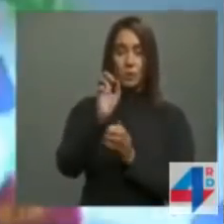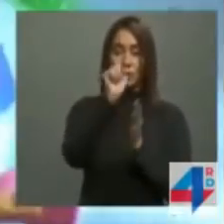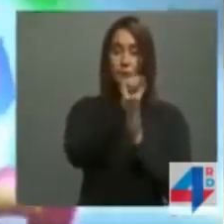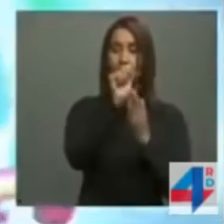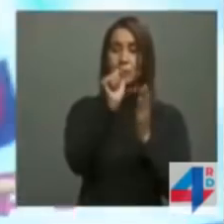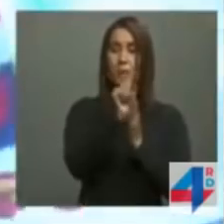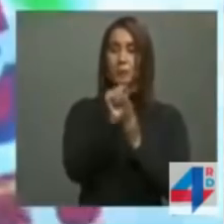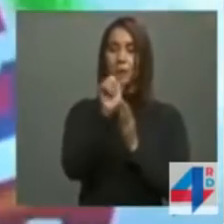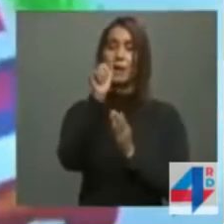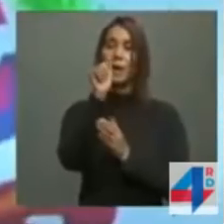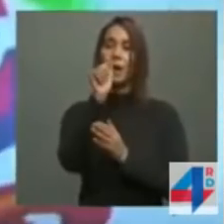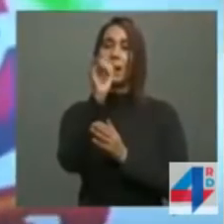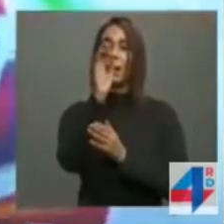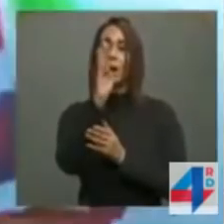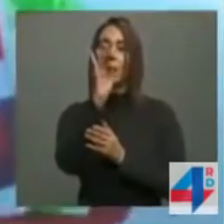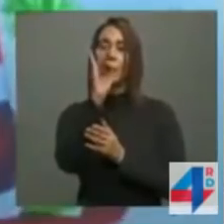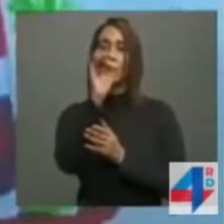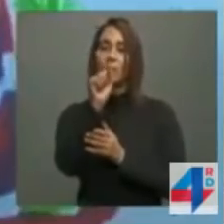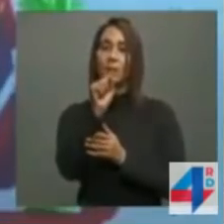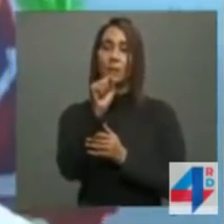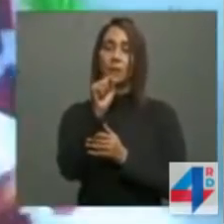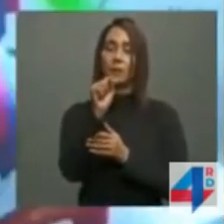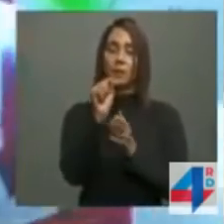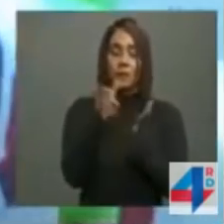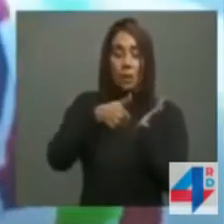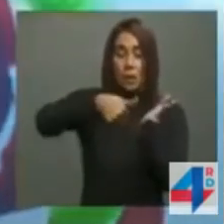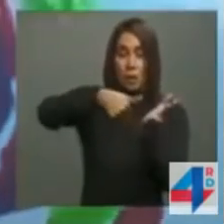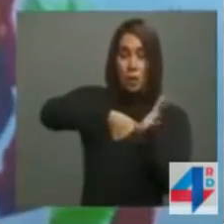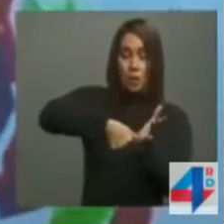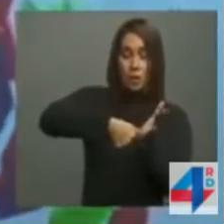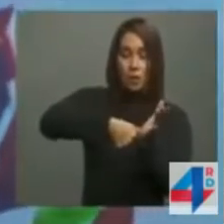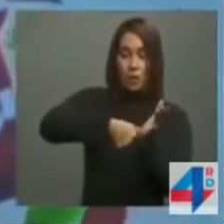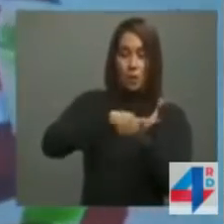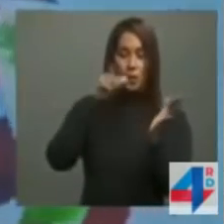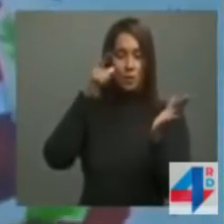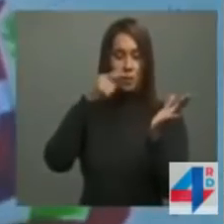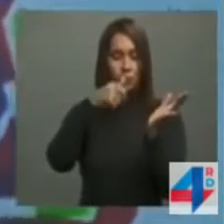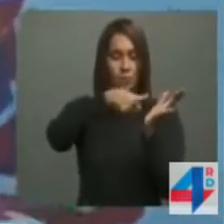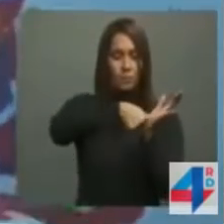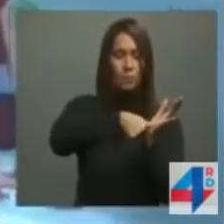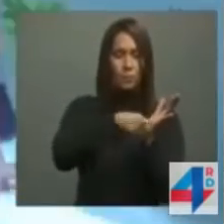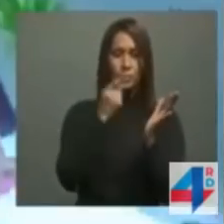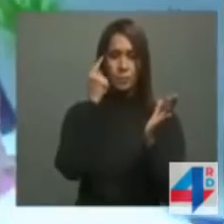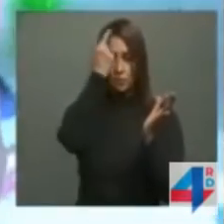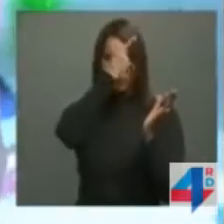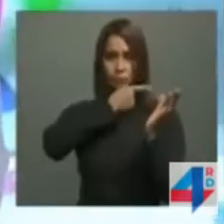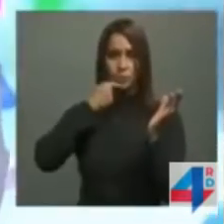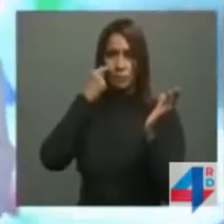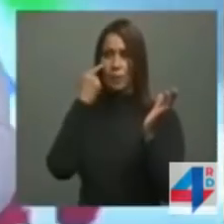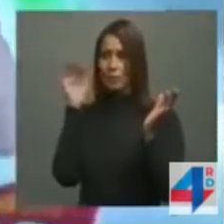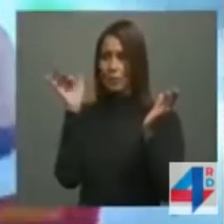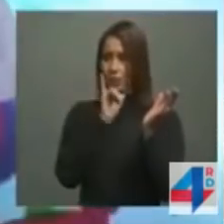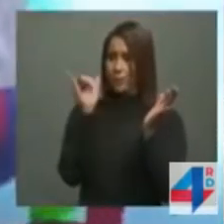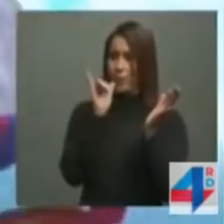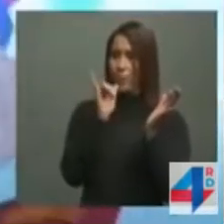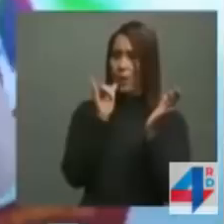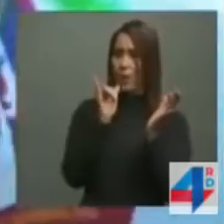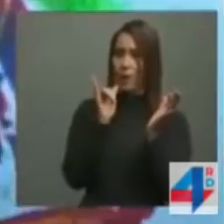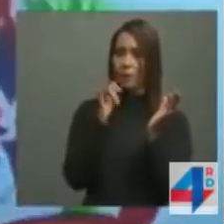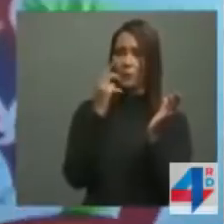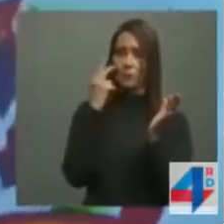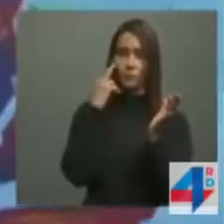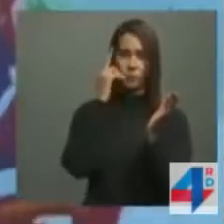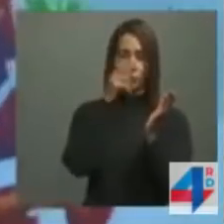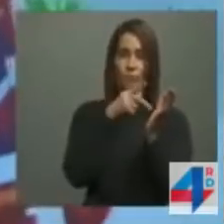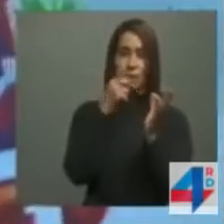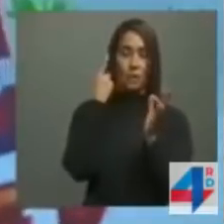sistema Avis que conjuga las huellas dactilares con fotografías permitiendo identificar con un mínimo margen de